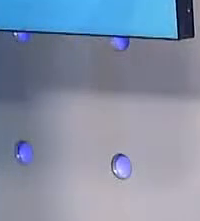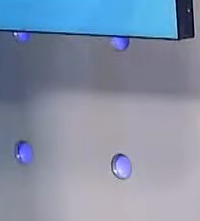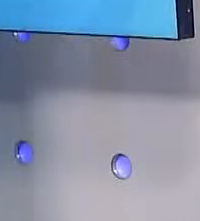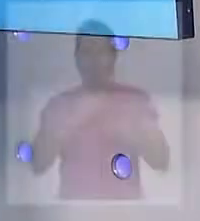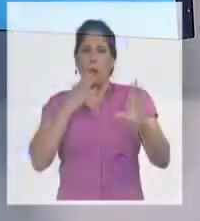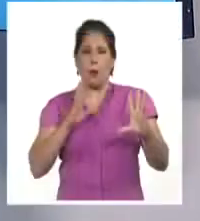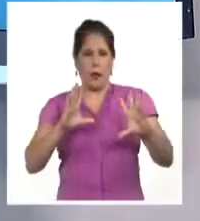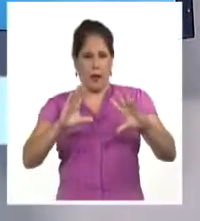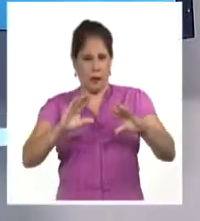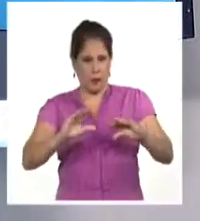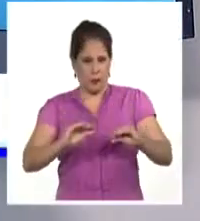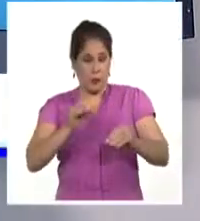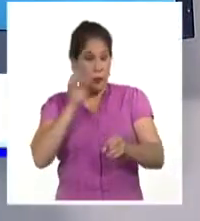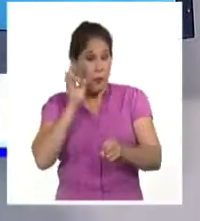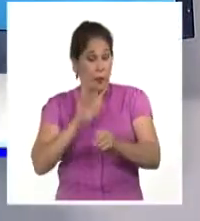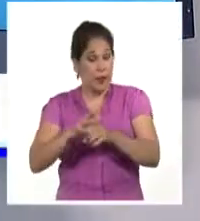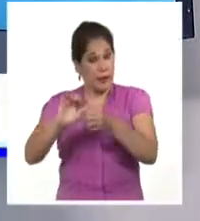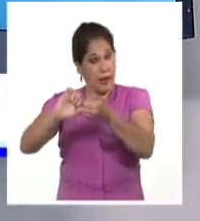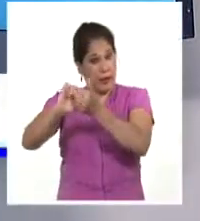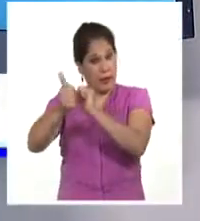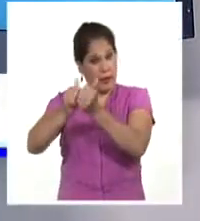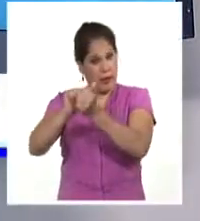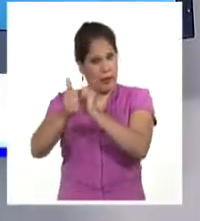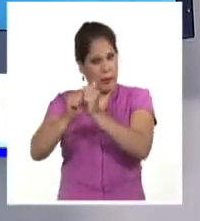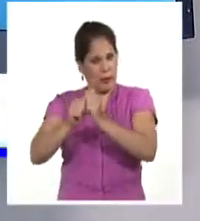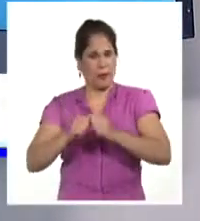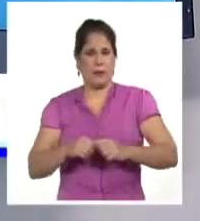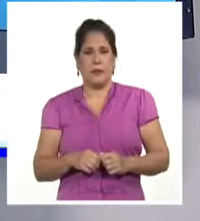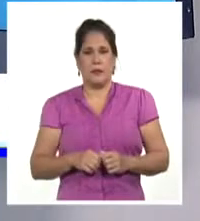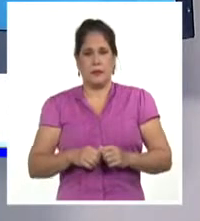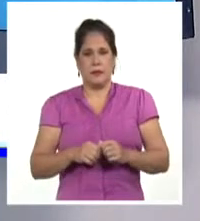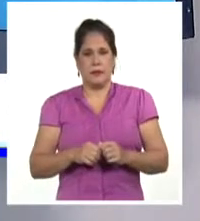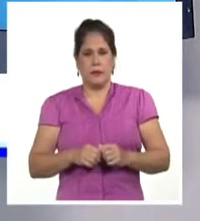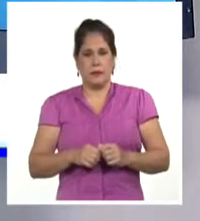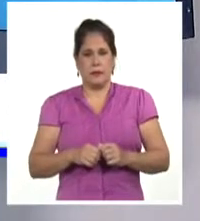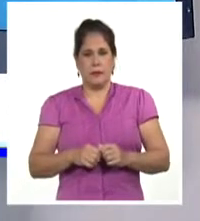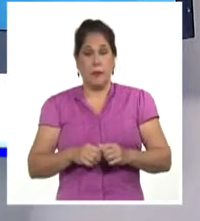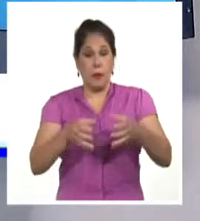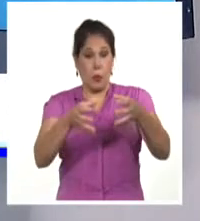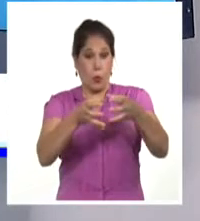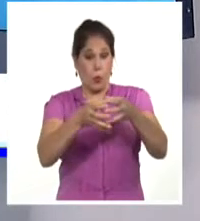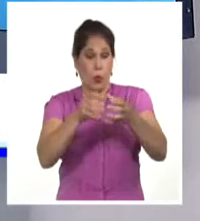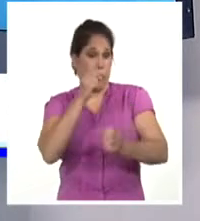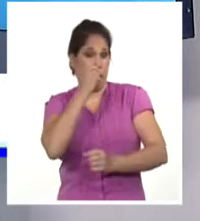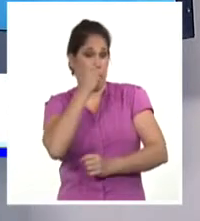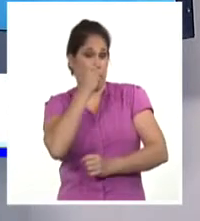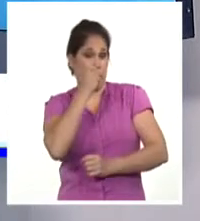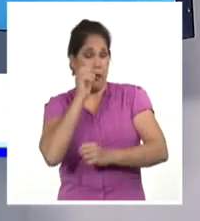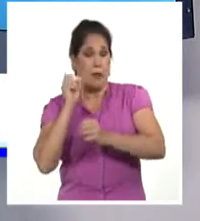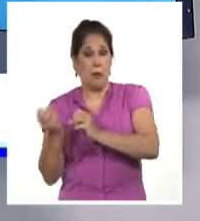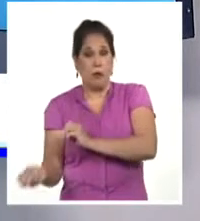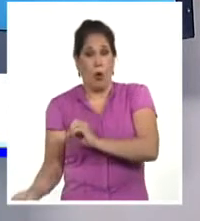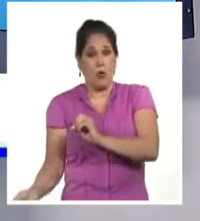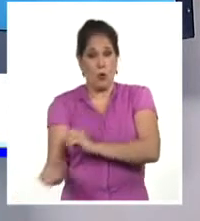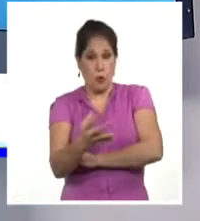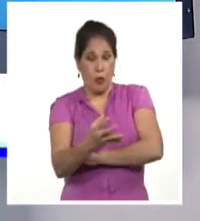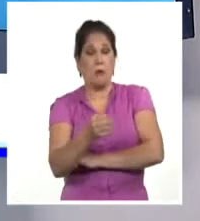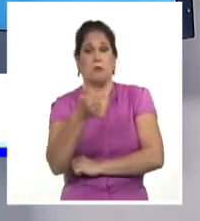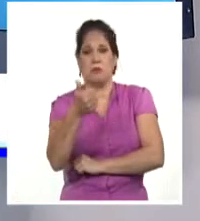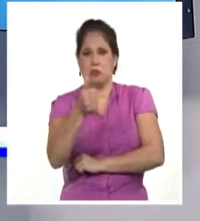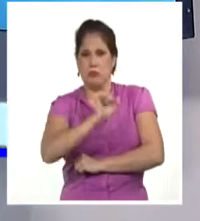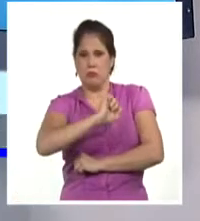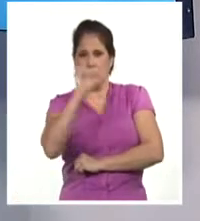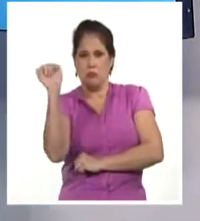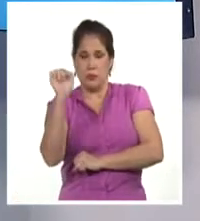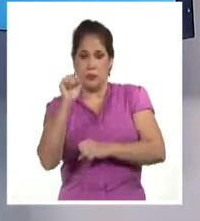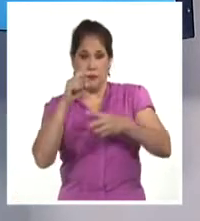¡Buenas noches! Ya comenzamos nuestro segmento deportivo en la emisión estelar. El equipo masculino cubano de softball clasificó hoy